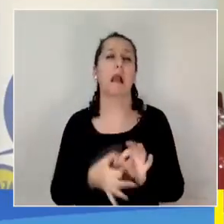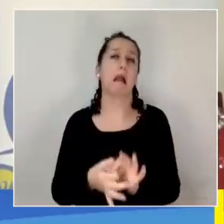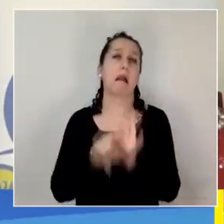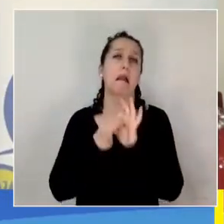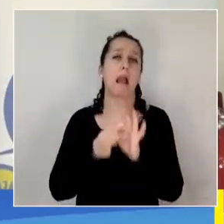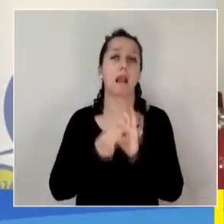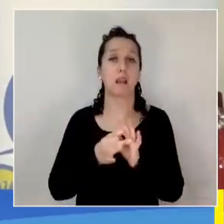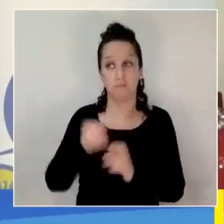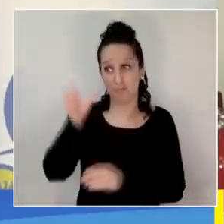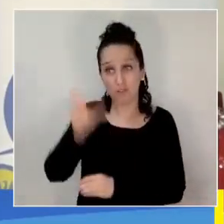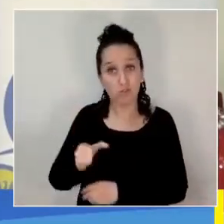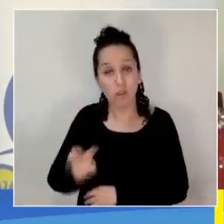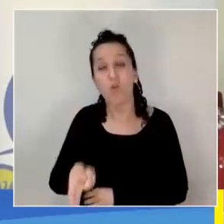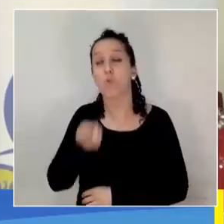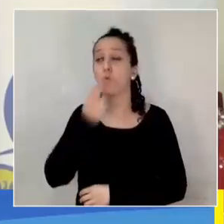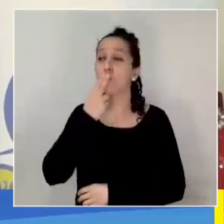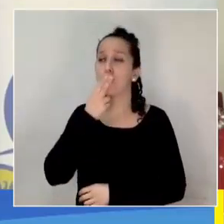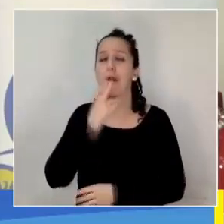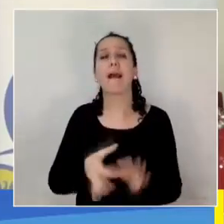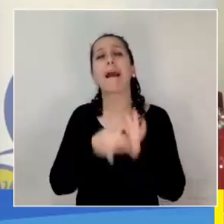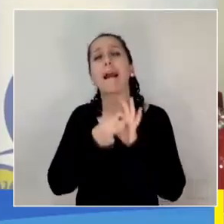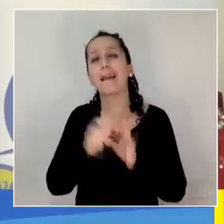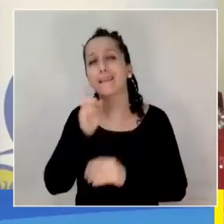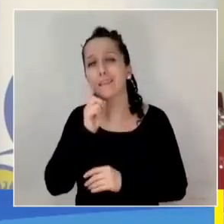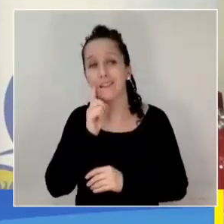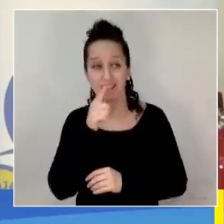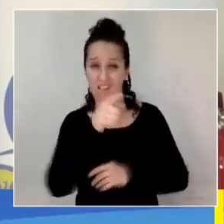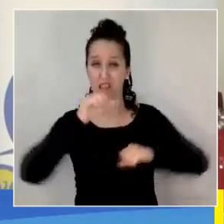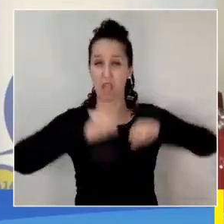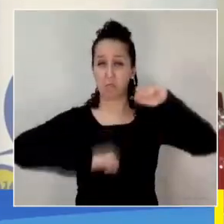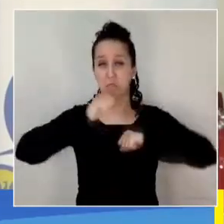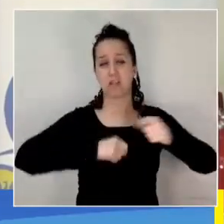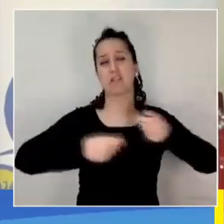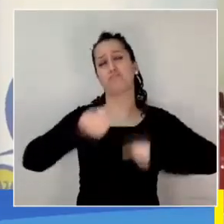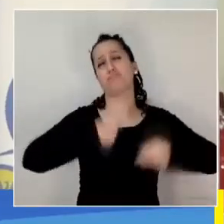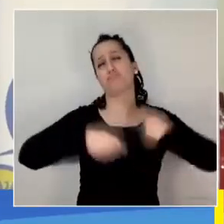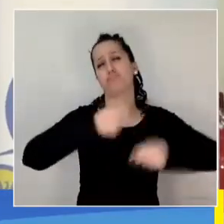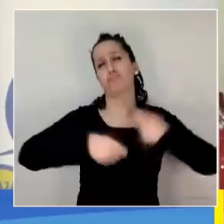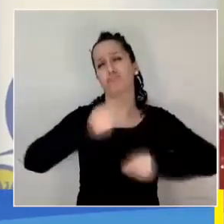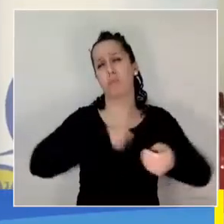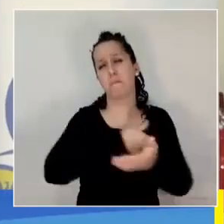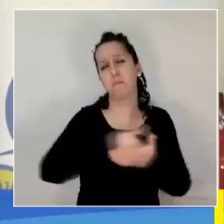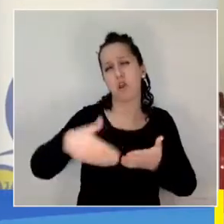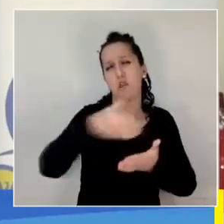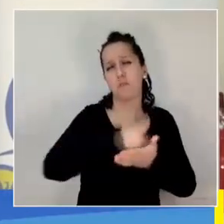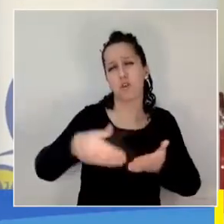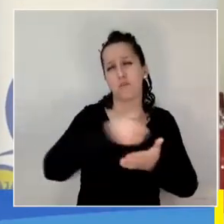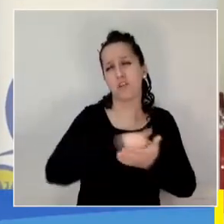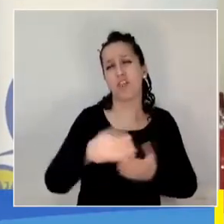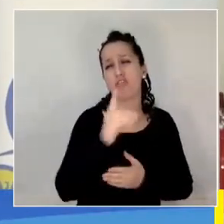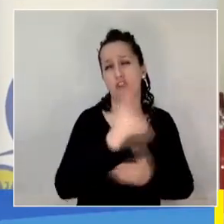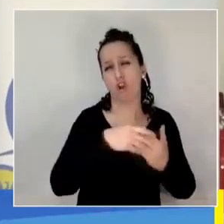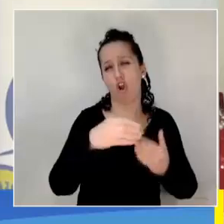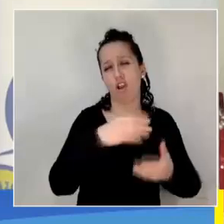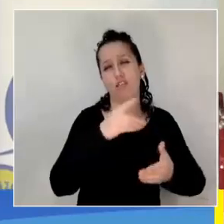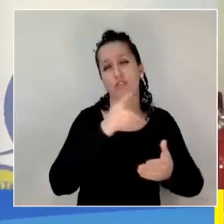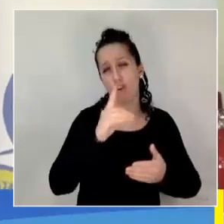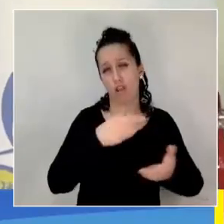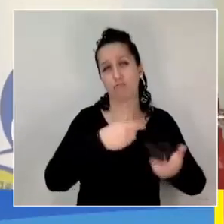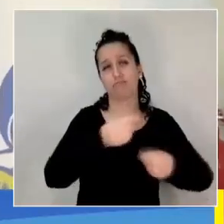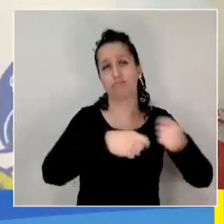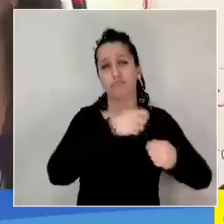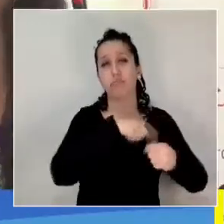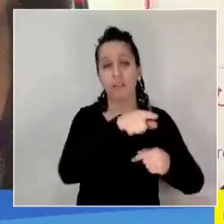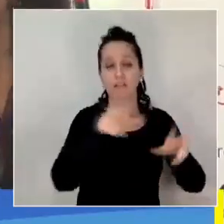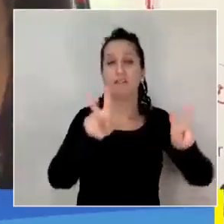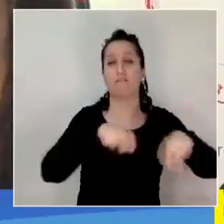cuando una persona se fuma un cigarro son las tabacaleras, que generan millones de millones de dólares en ganancias, pero que afectan tremendamente la salud